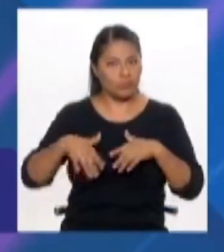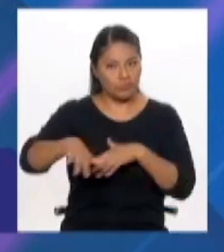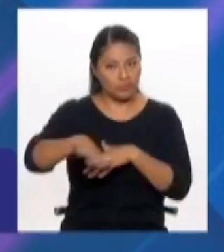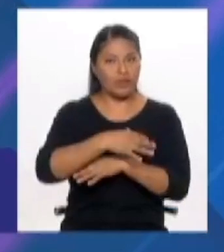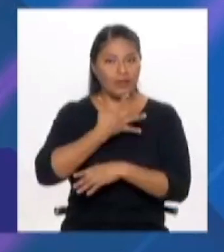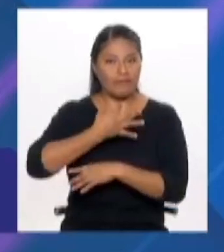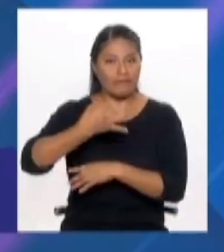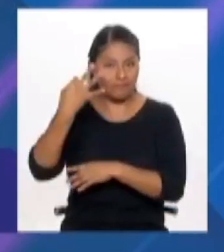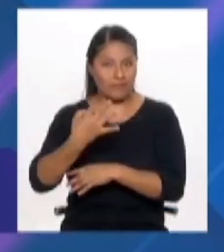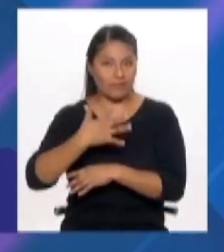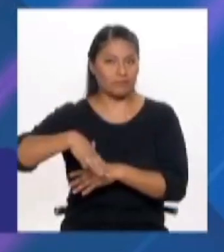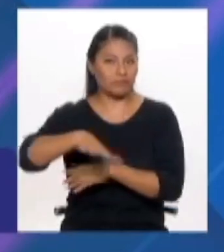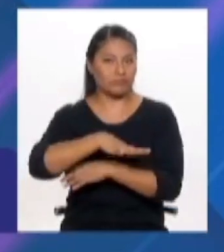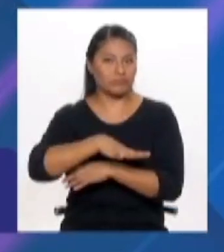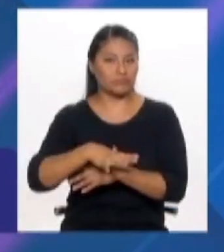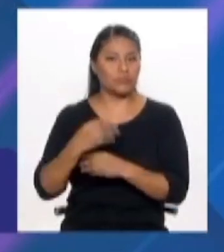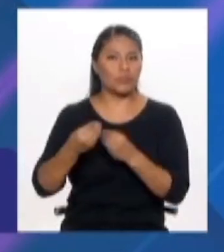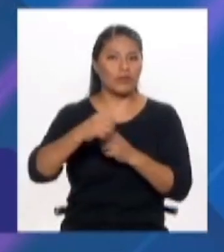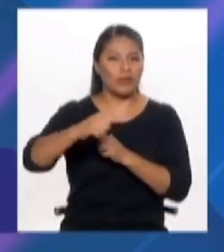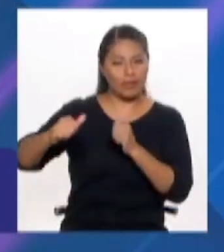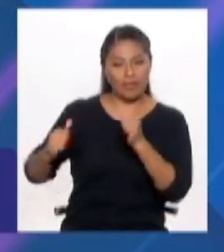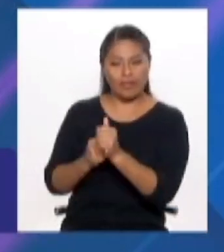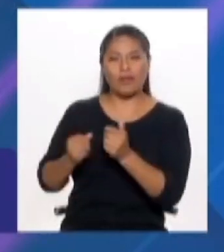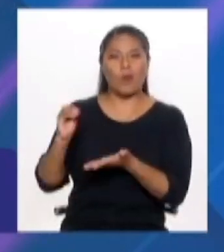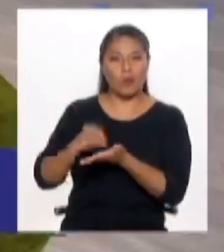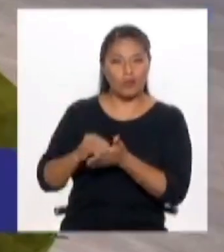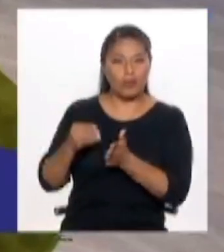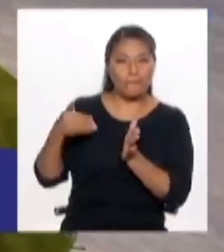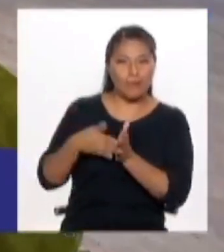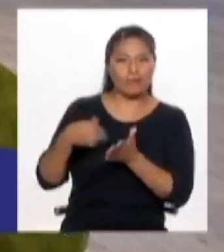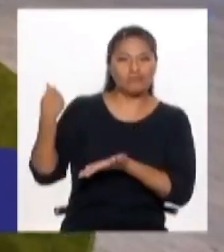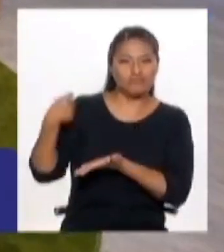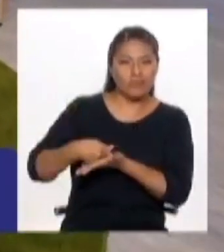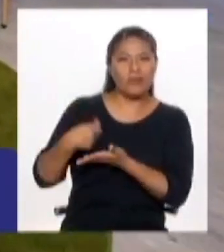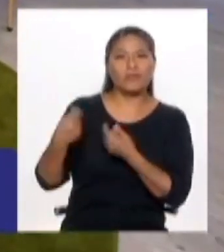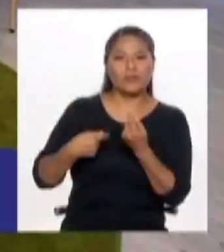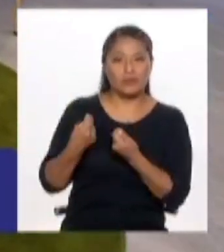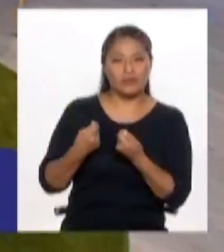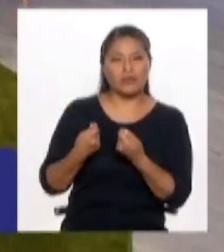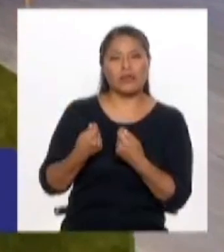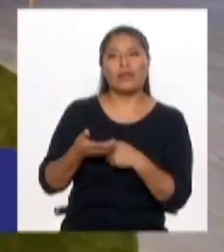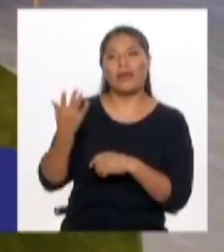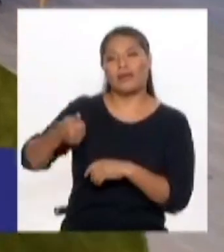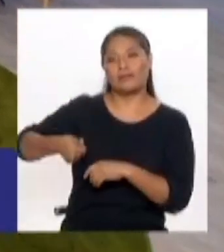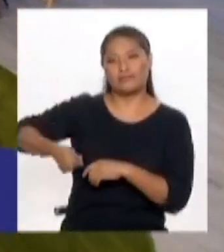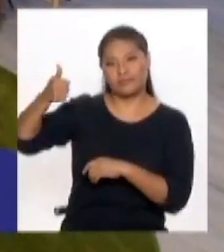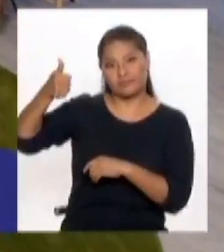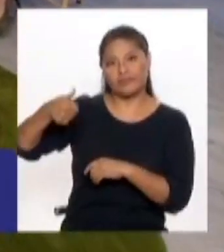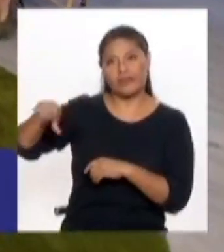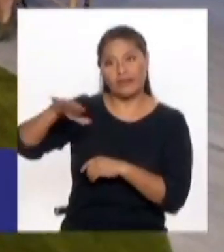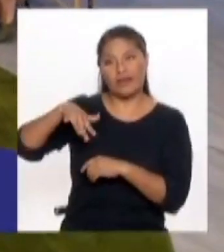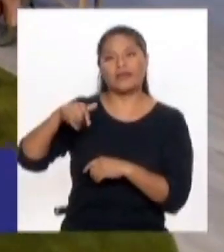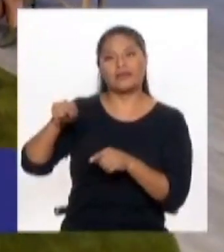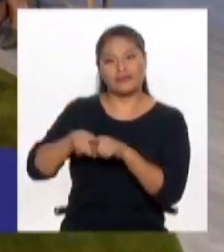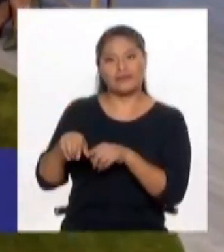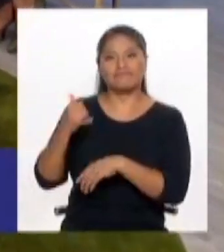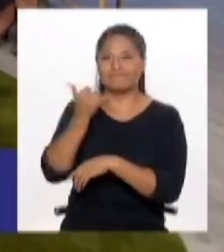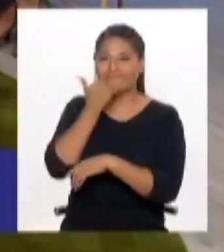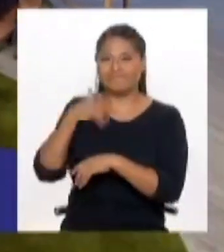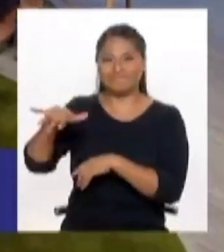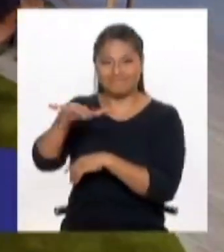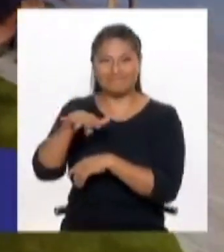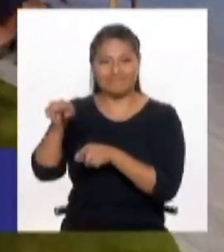pasa? ¿Cuál es la lectura que tenemos detrás de esa situación? Ahí nuestras autoridades han fallado, y el sector